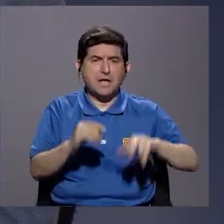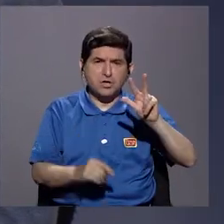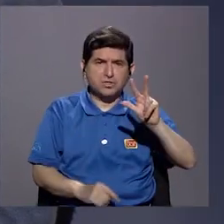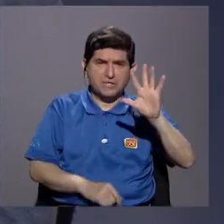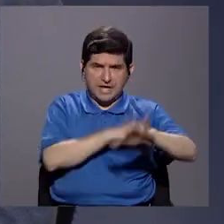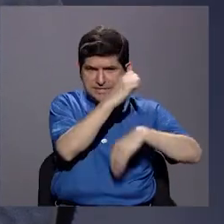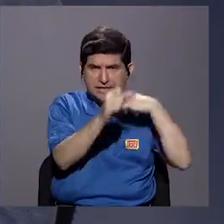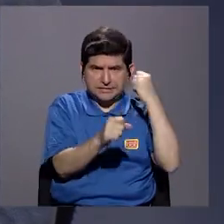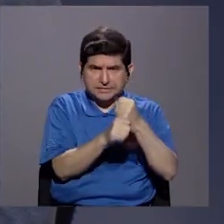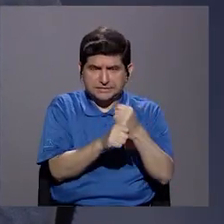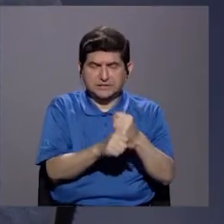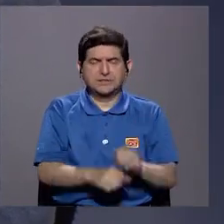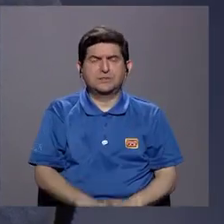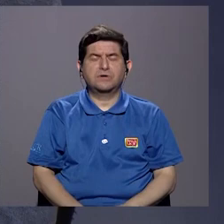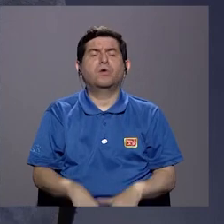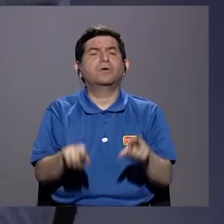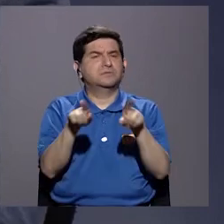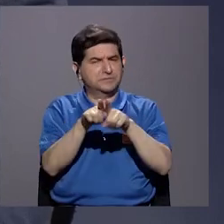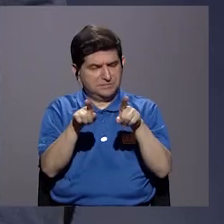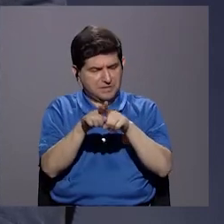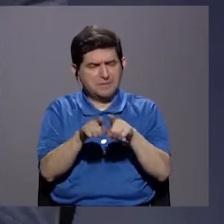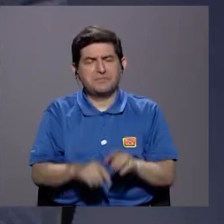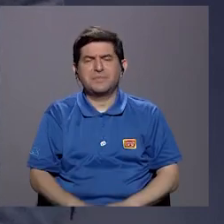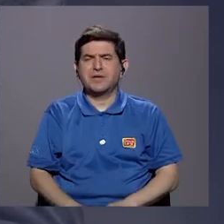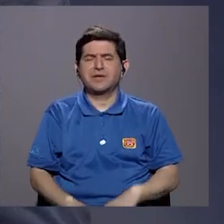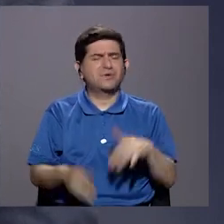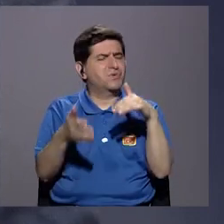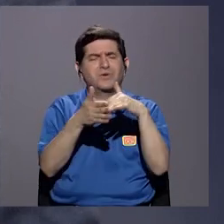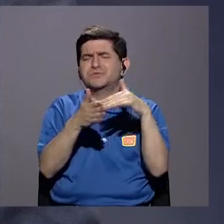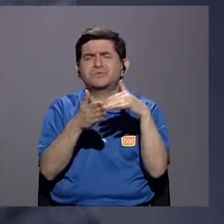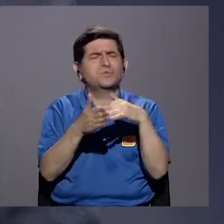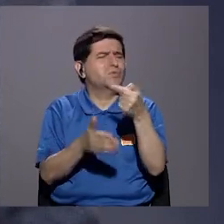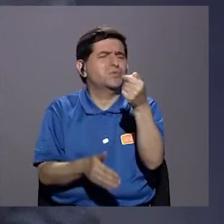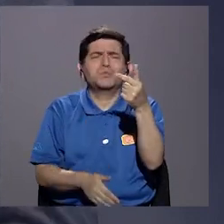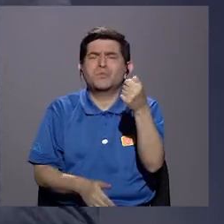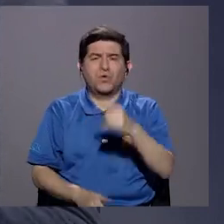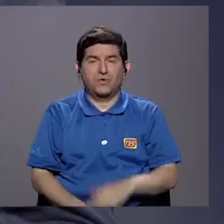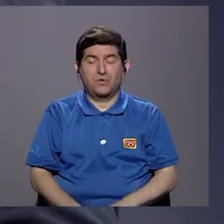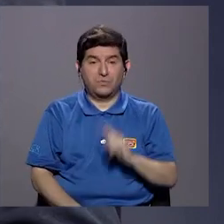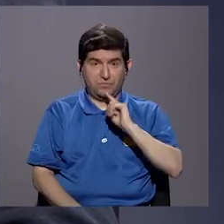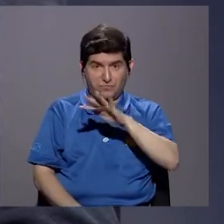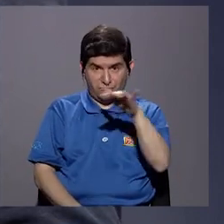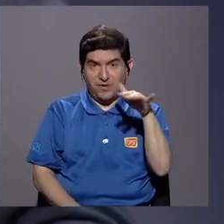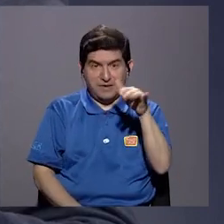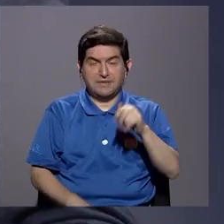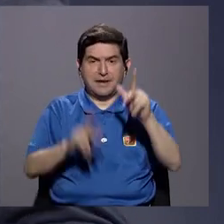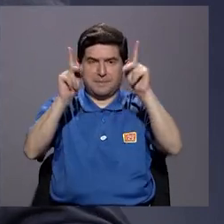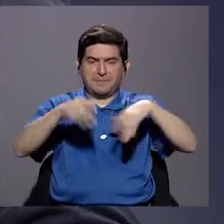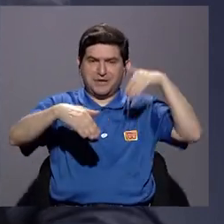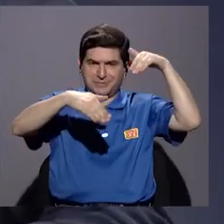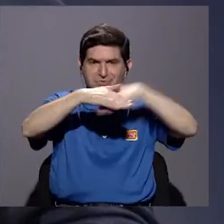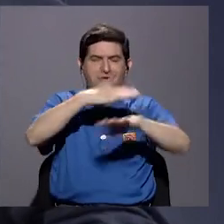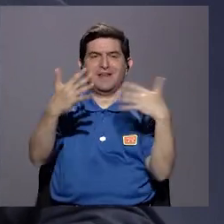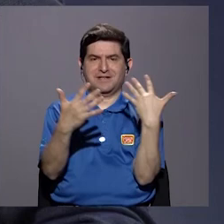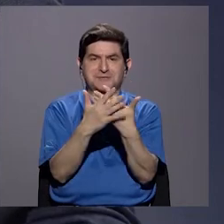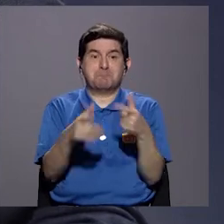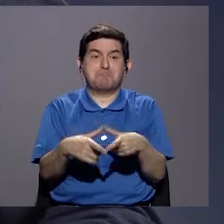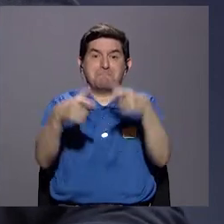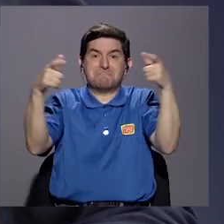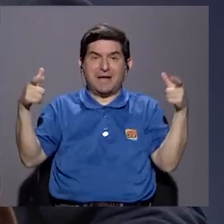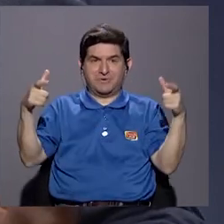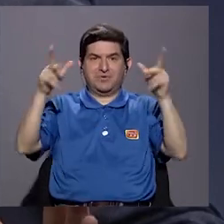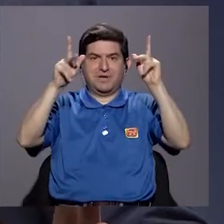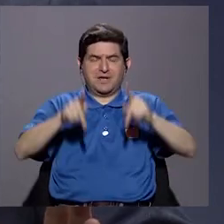35 años, la gran mayoría. porcentaje altísimo y además con bajo nivel educativo, etc. Esta es una realidad. Es decir, la gente que entra a la cárcel es gente que